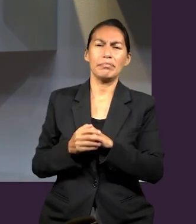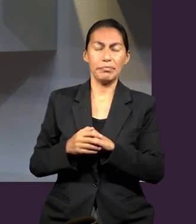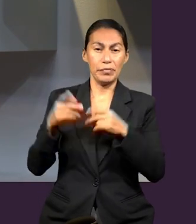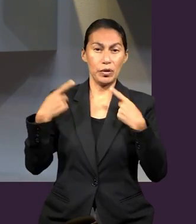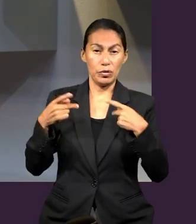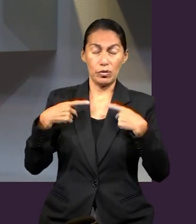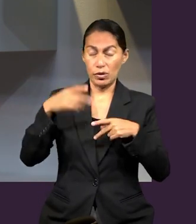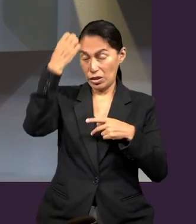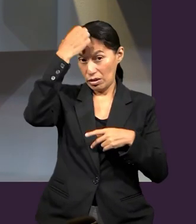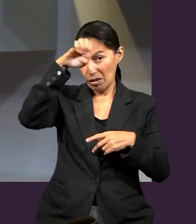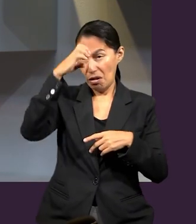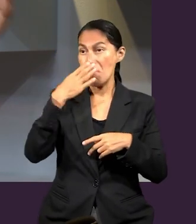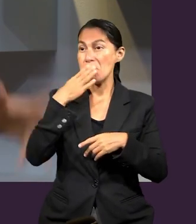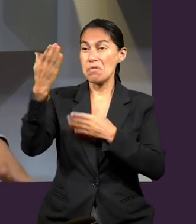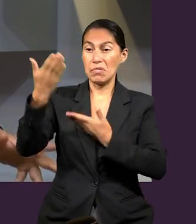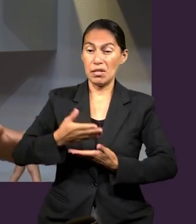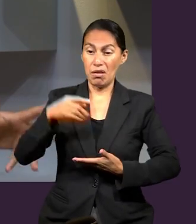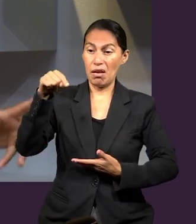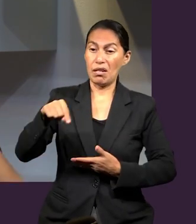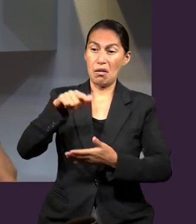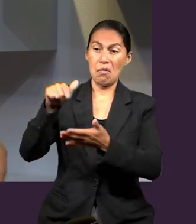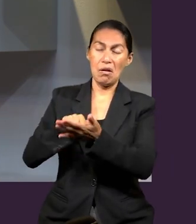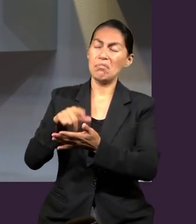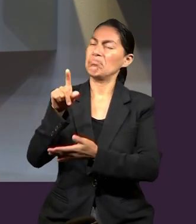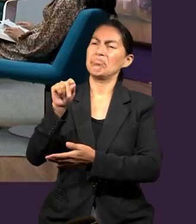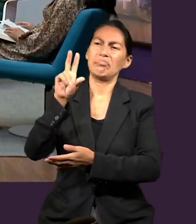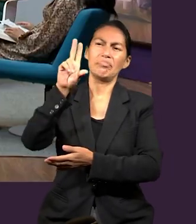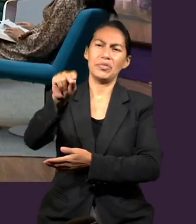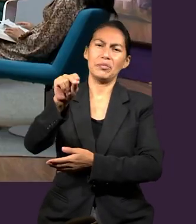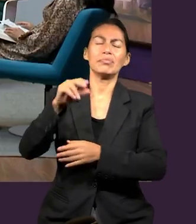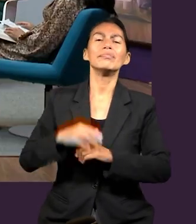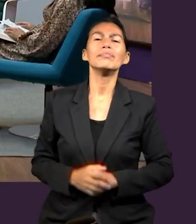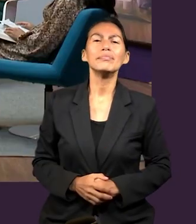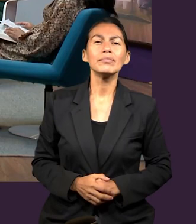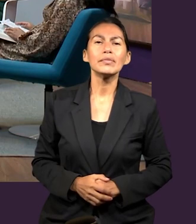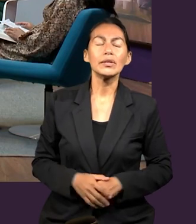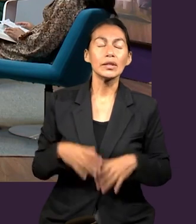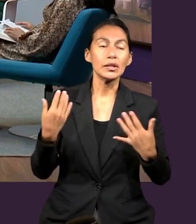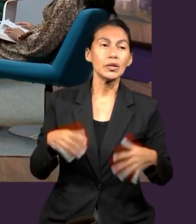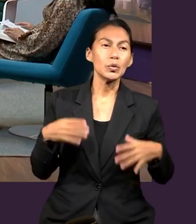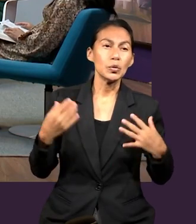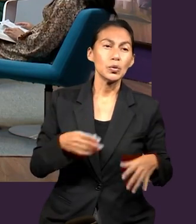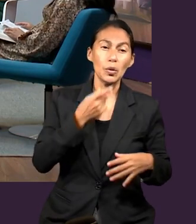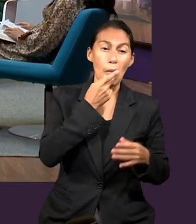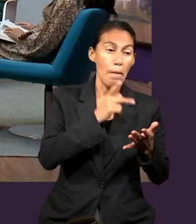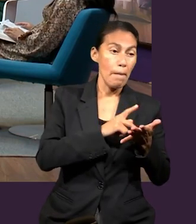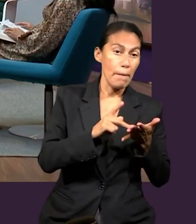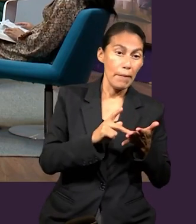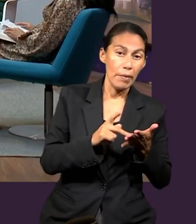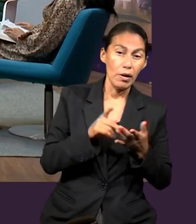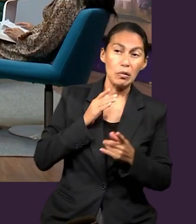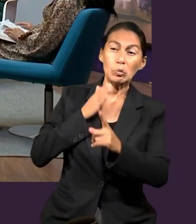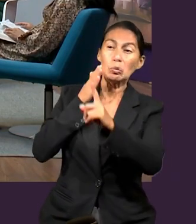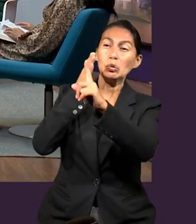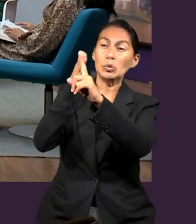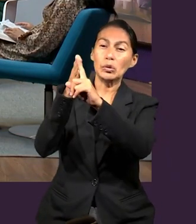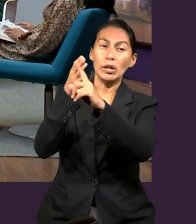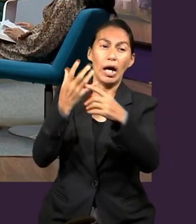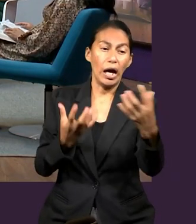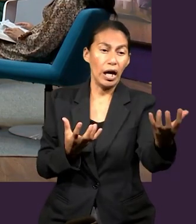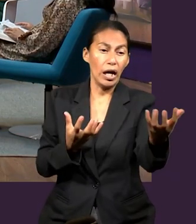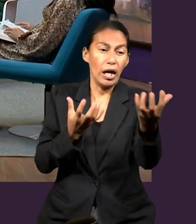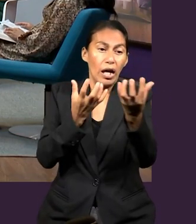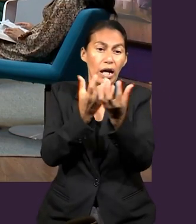los extranjeros no son bienvenidos a este lugar. Pablo enfrenta el desafío de unir a la iglesia, de poder